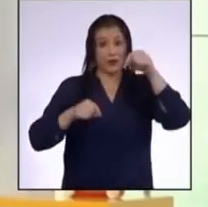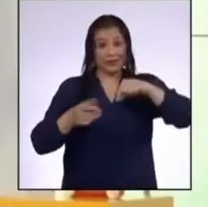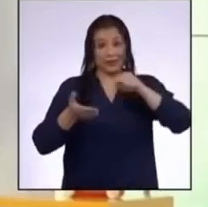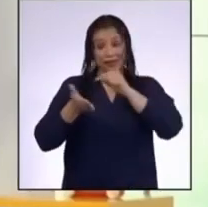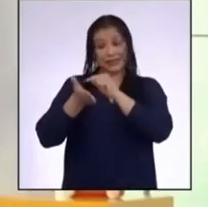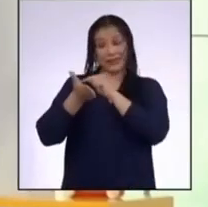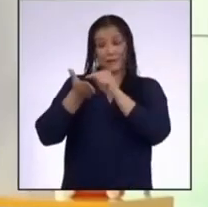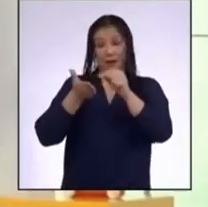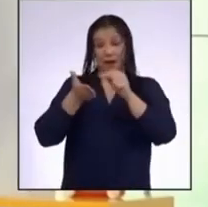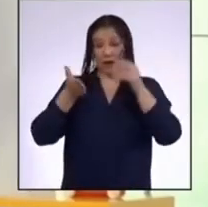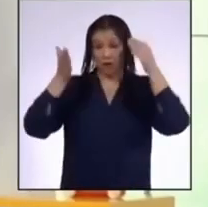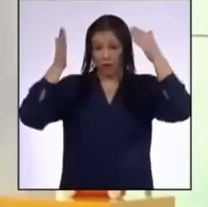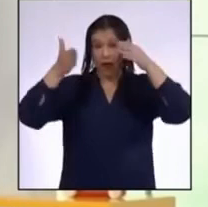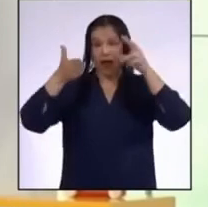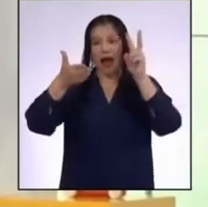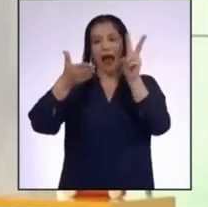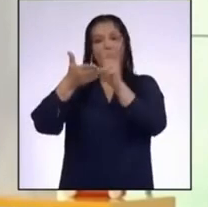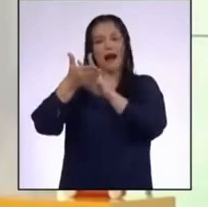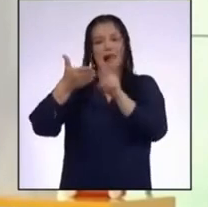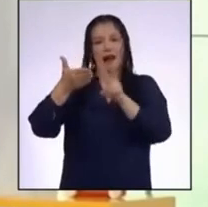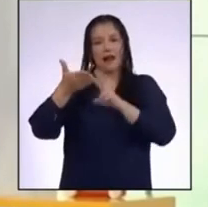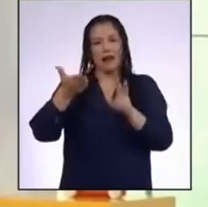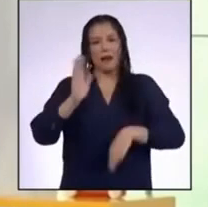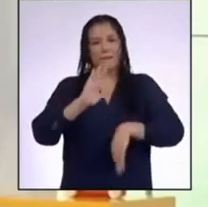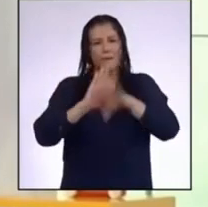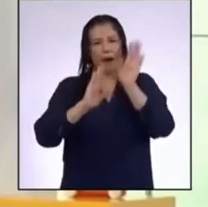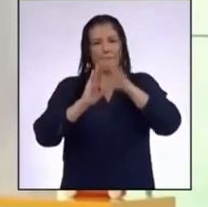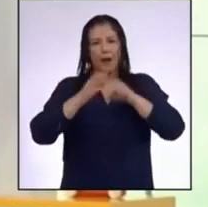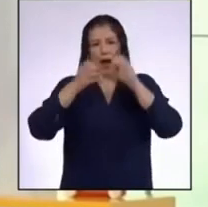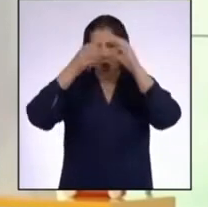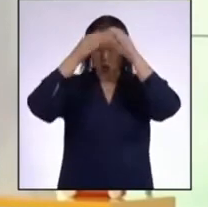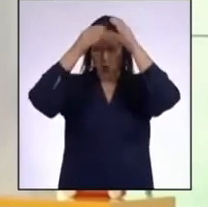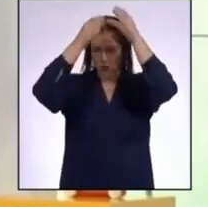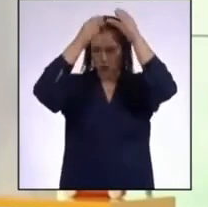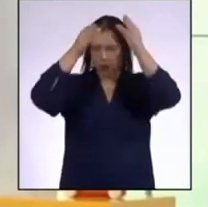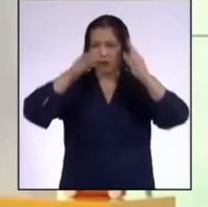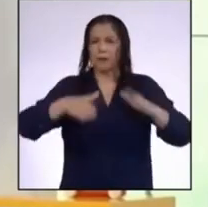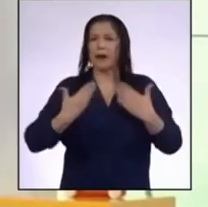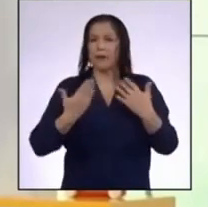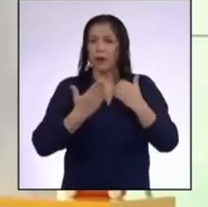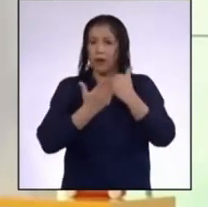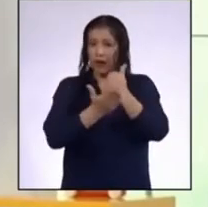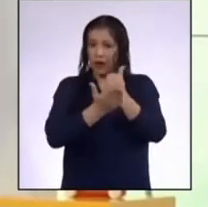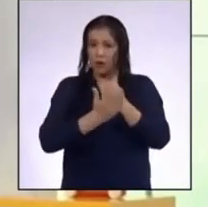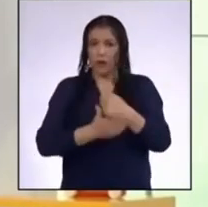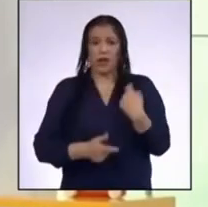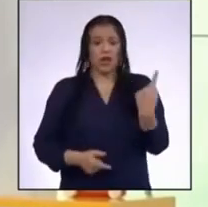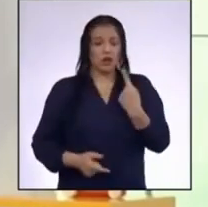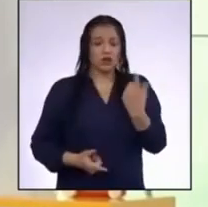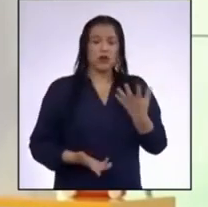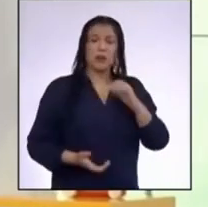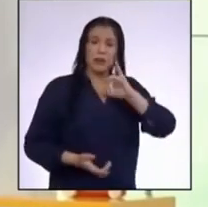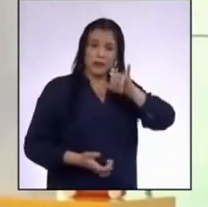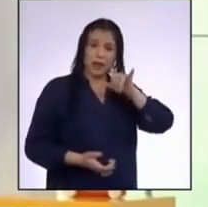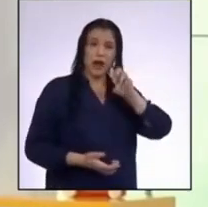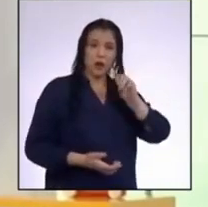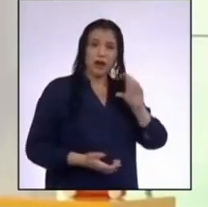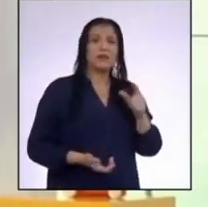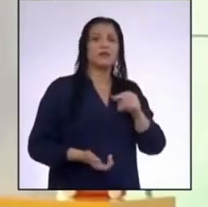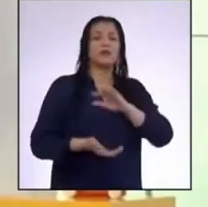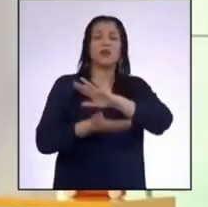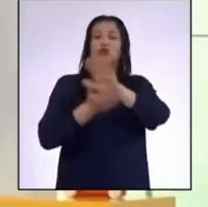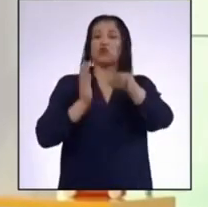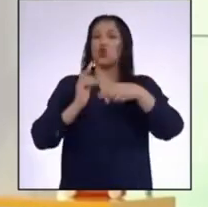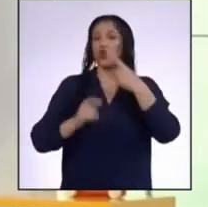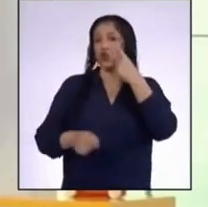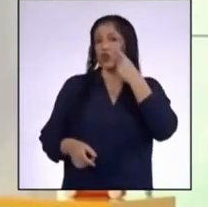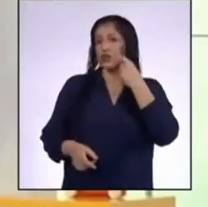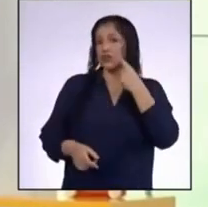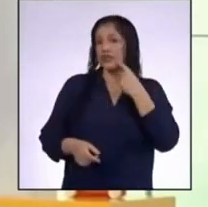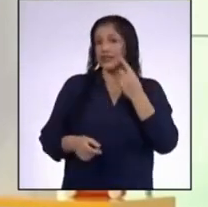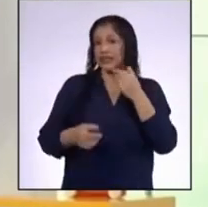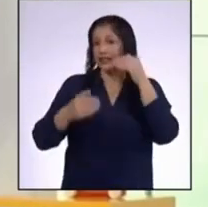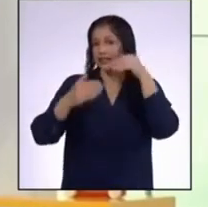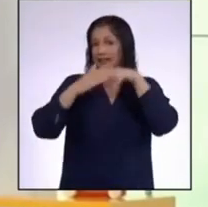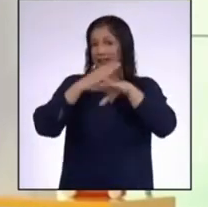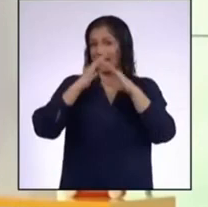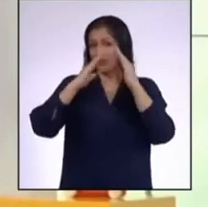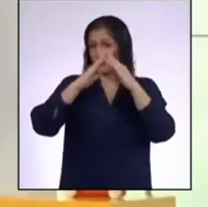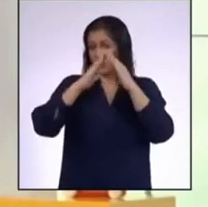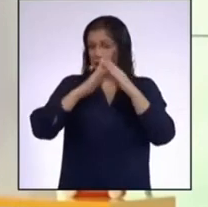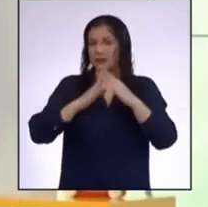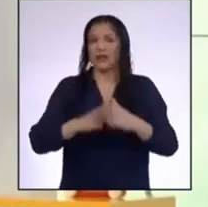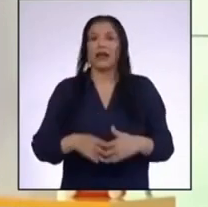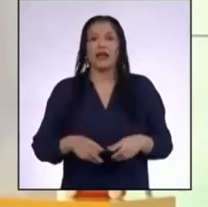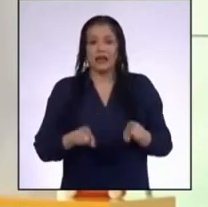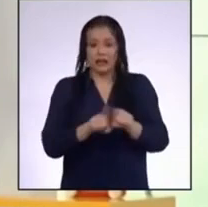semana nos dedicaremos a leer y adquirir más conocimientos para poder ayudar No solo Joaquín, sino todas las chicas y chicos en sus casas